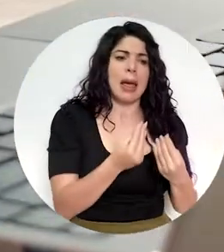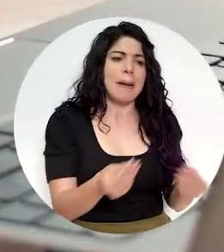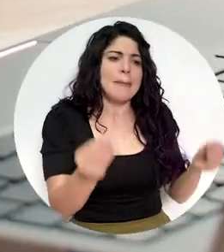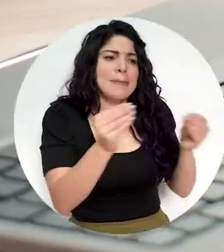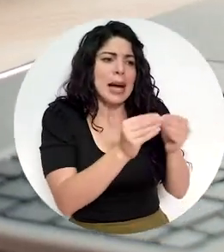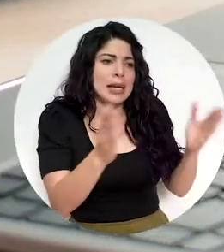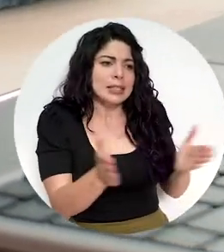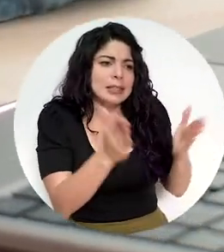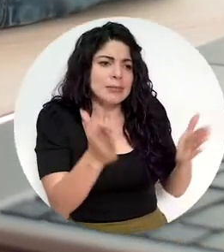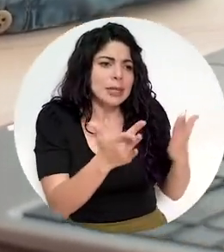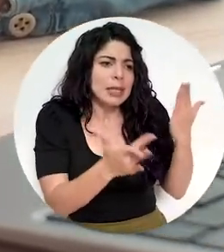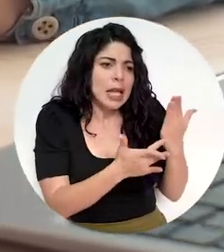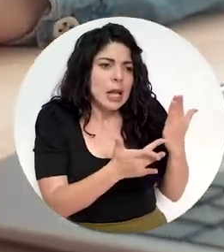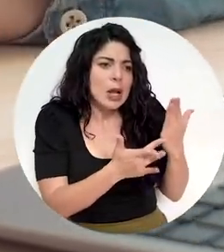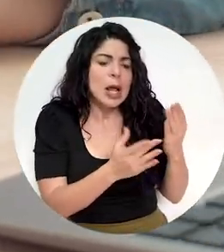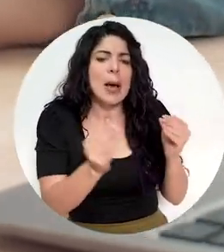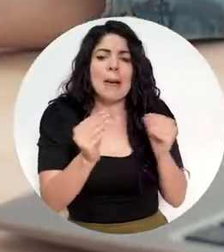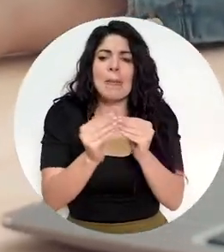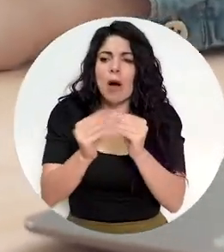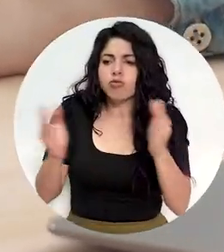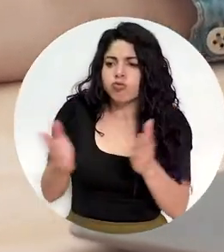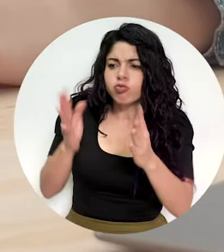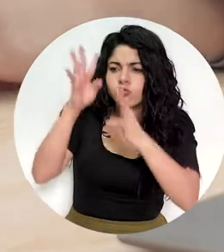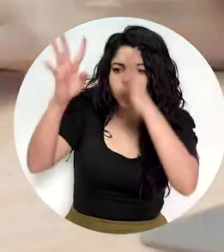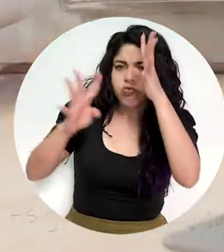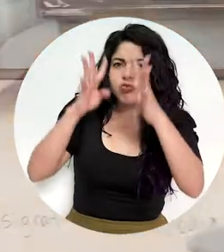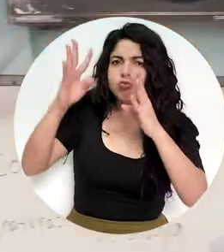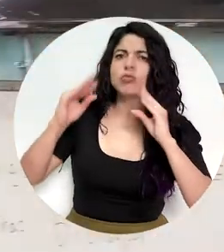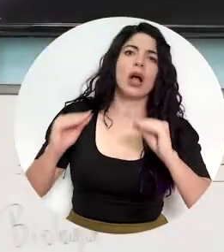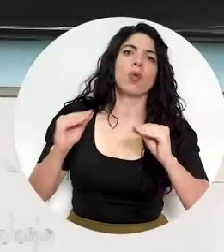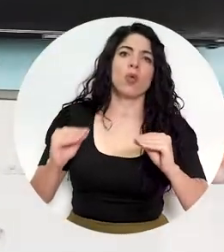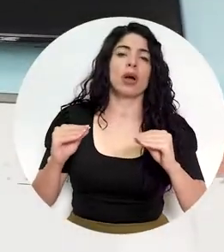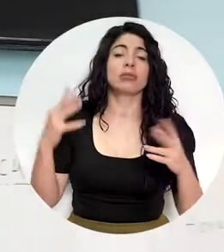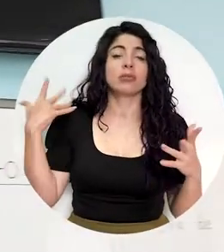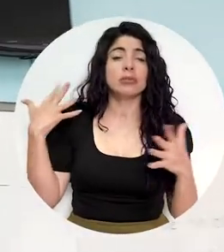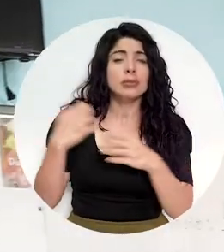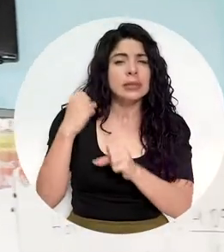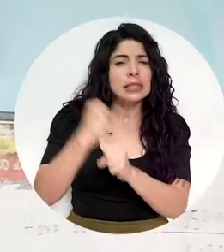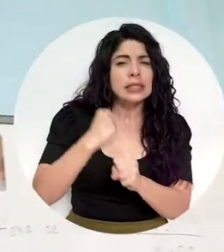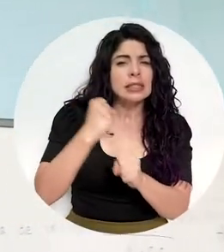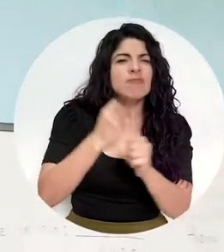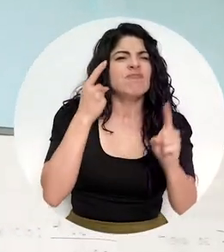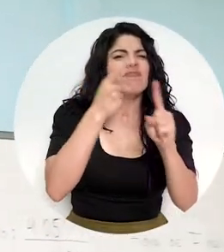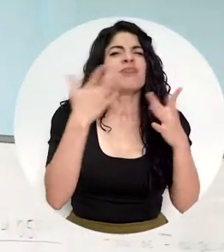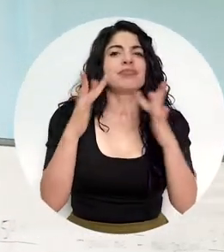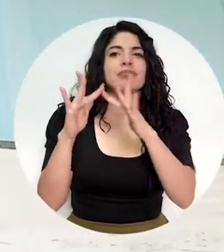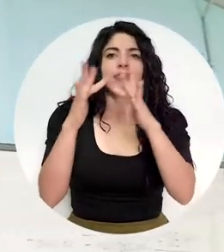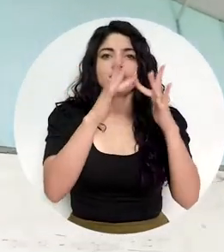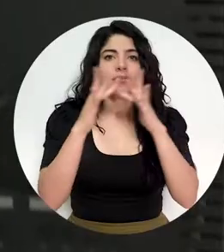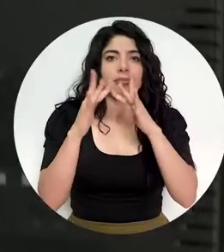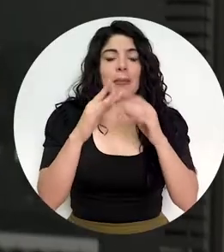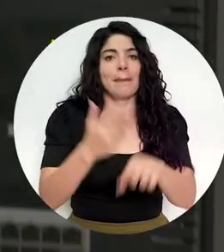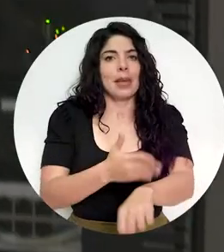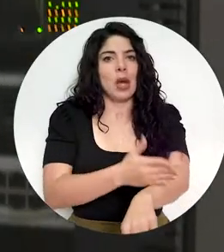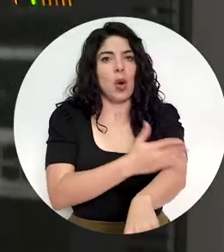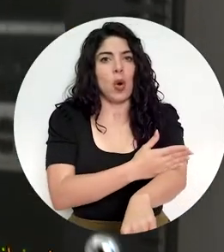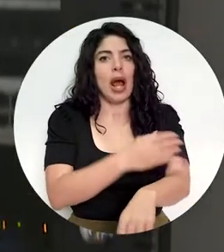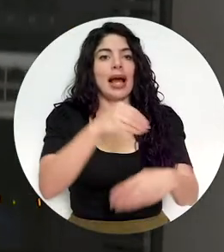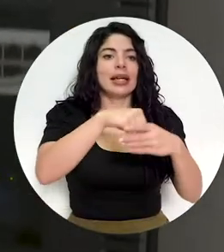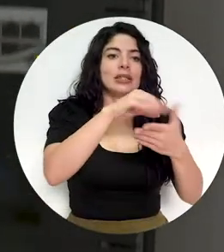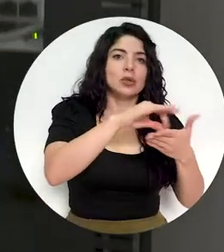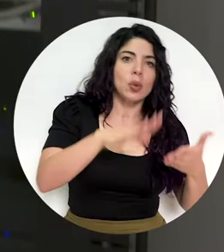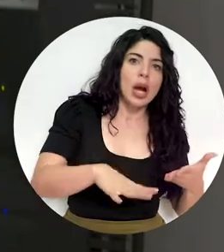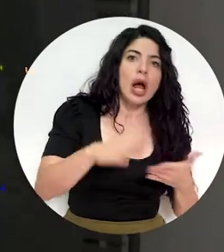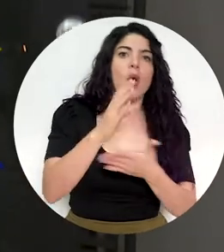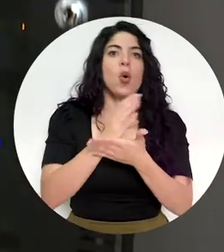a la tecnología y la innovación en educación. Hemos trabajado para mejorar la conectividad para las escuelas